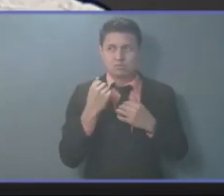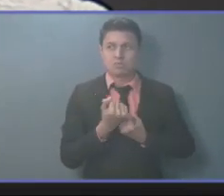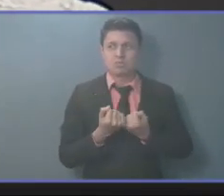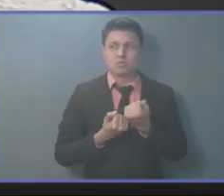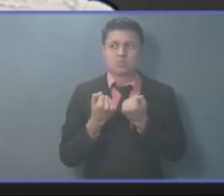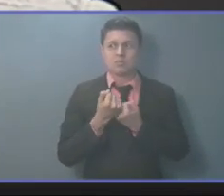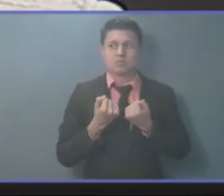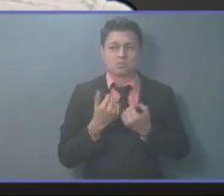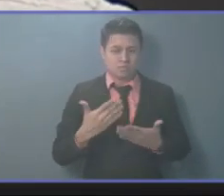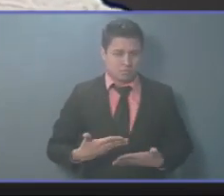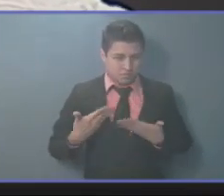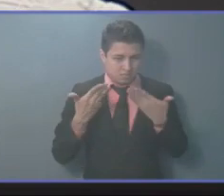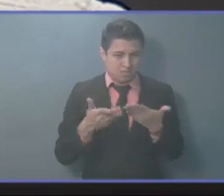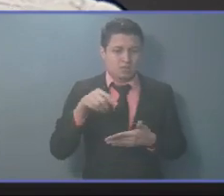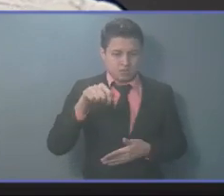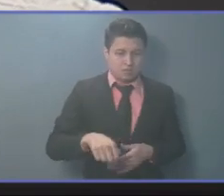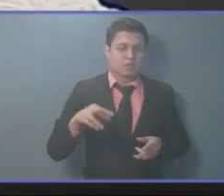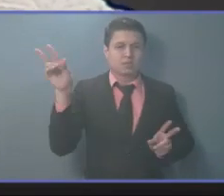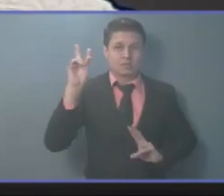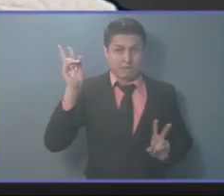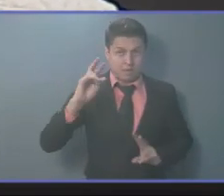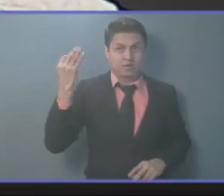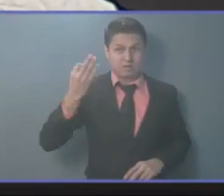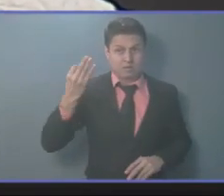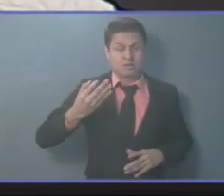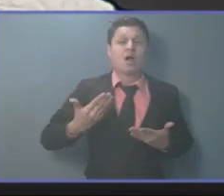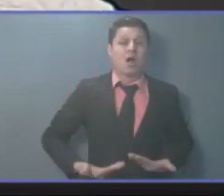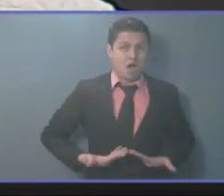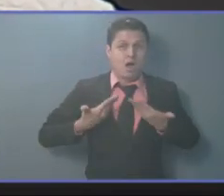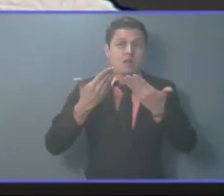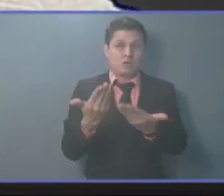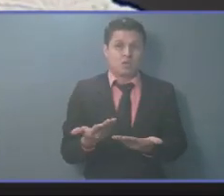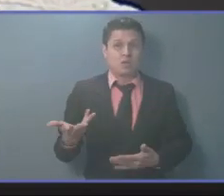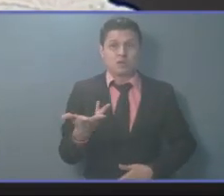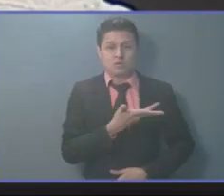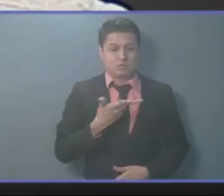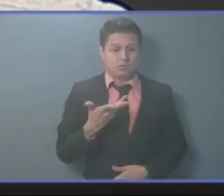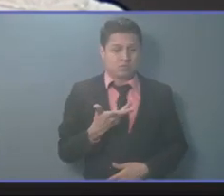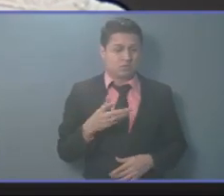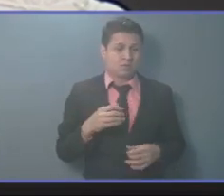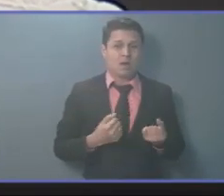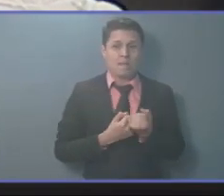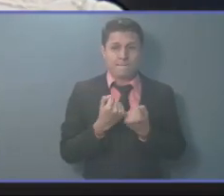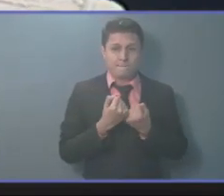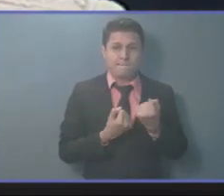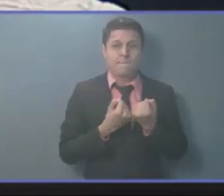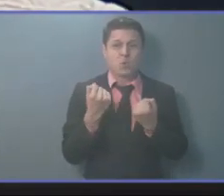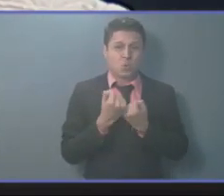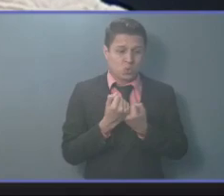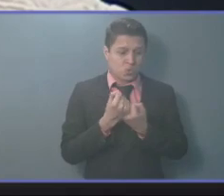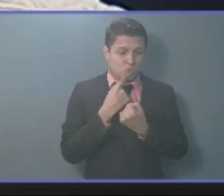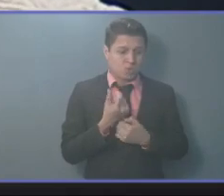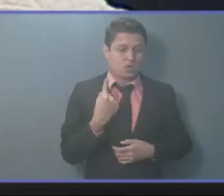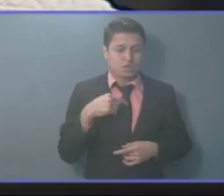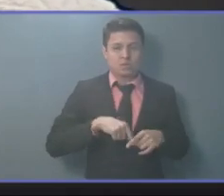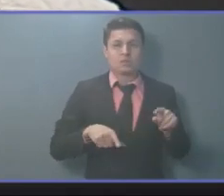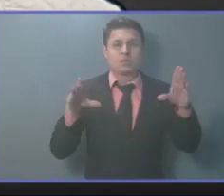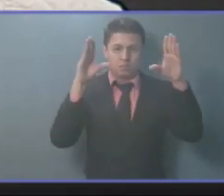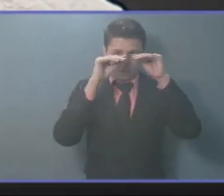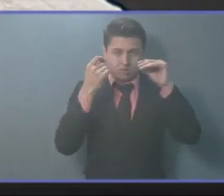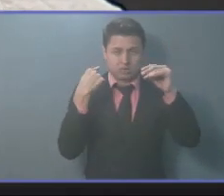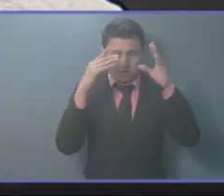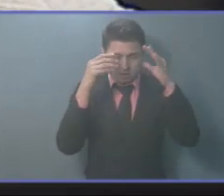para darle a este departamento de San Salvador que complementen lo que esta noche hemos